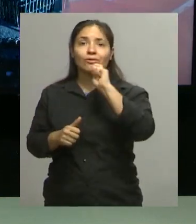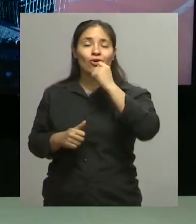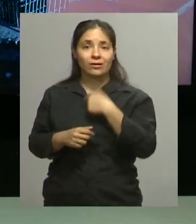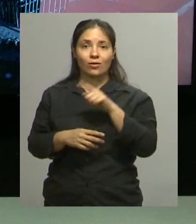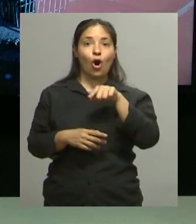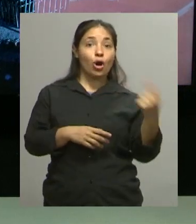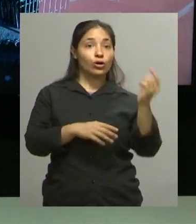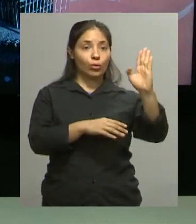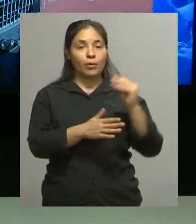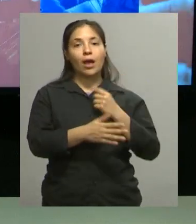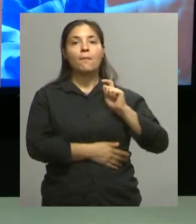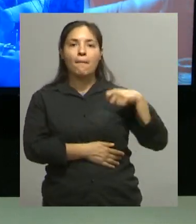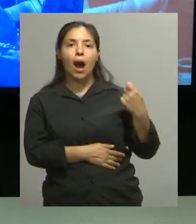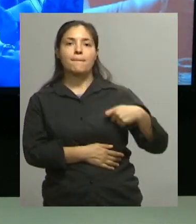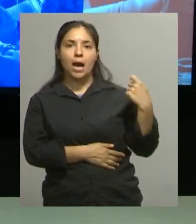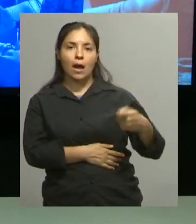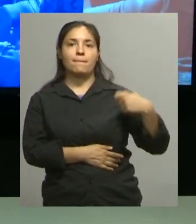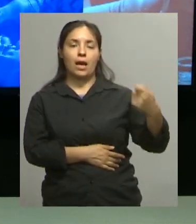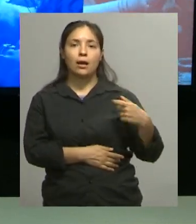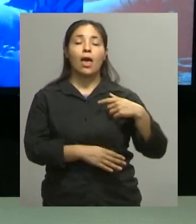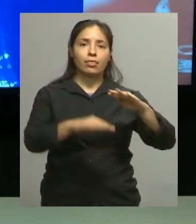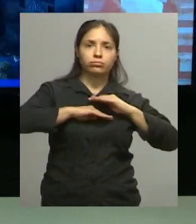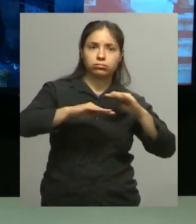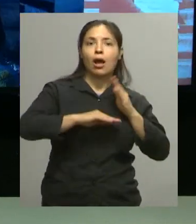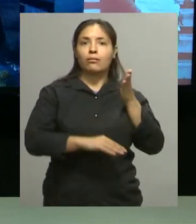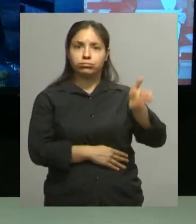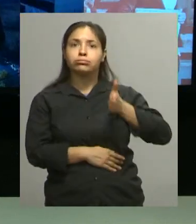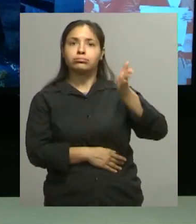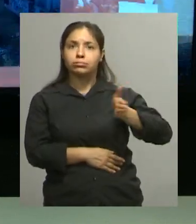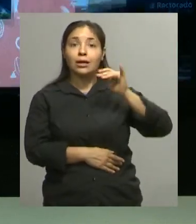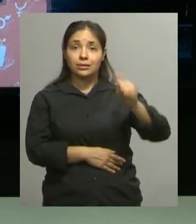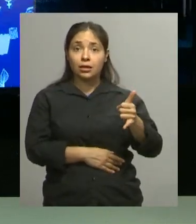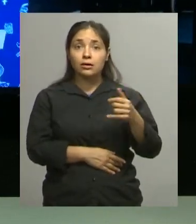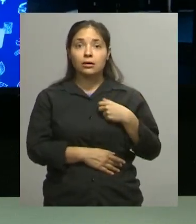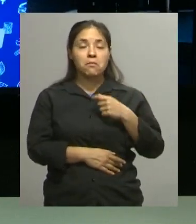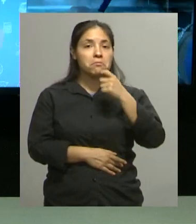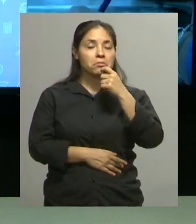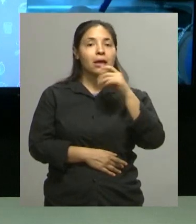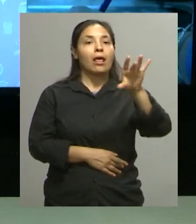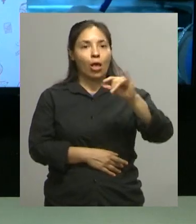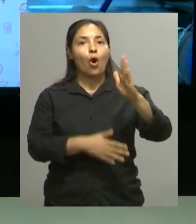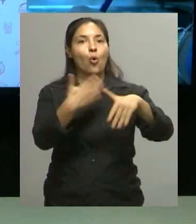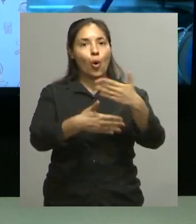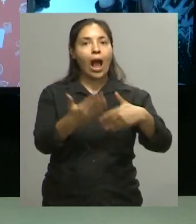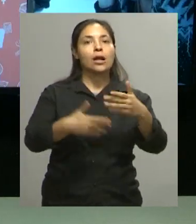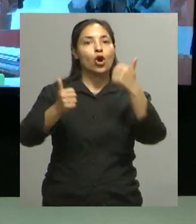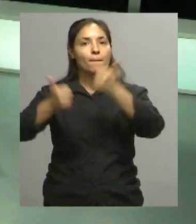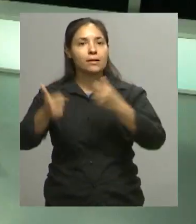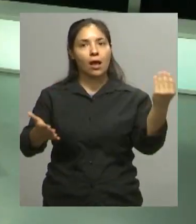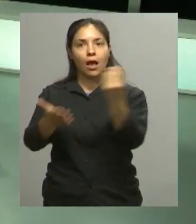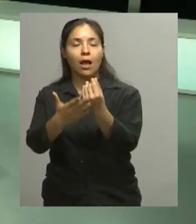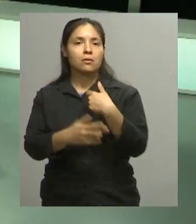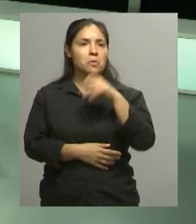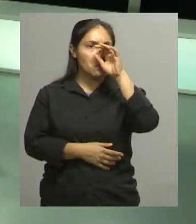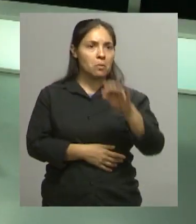mensual Iba a entrenar las veces que se lo requerían y nunca lo ponían a jugar La oportunidad es para todos en este club